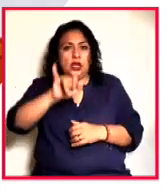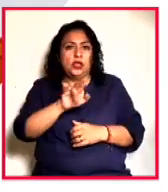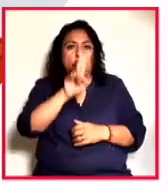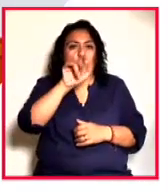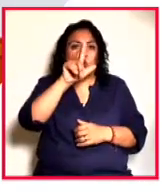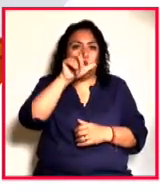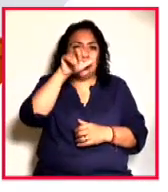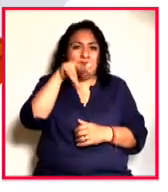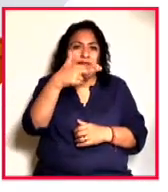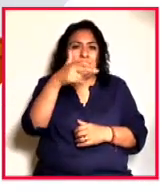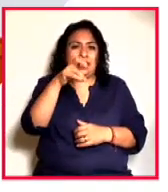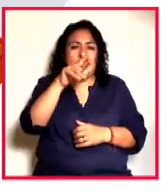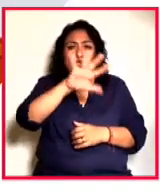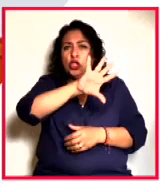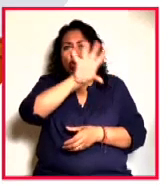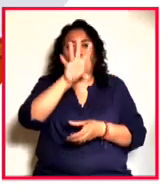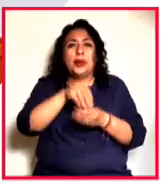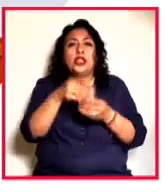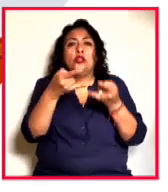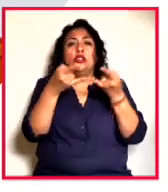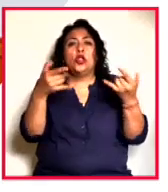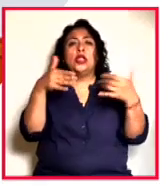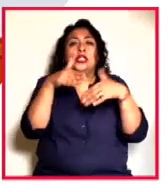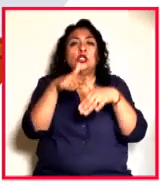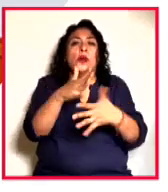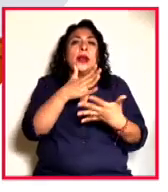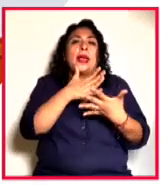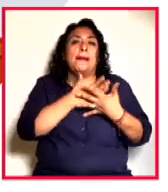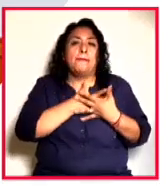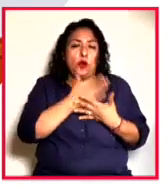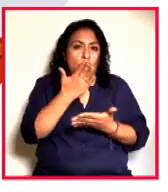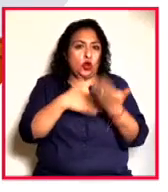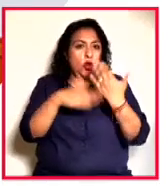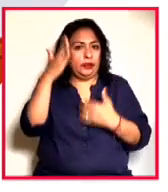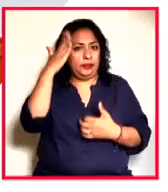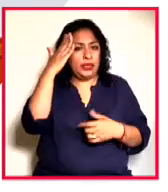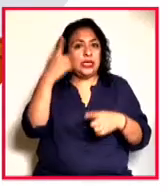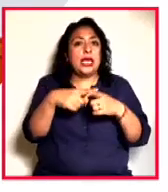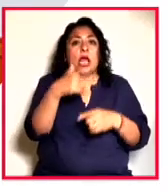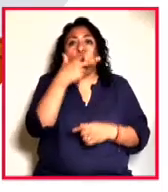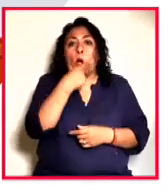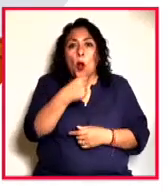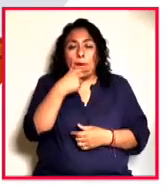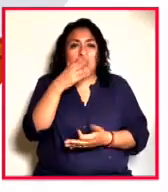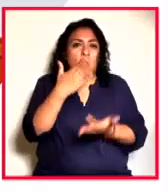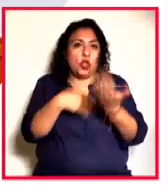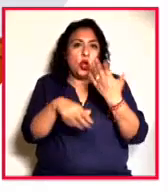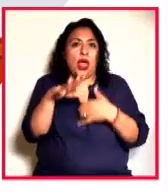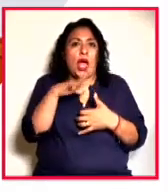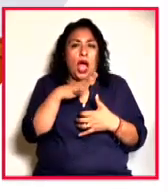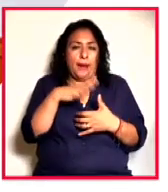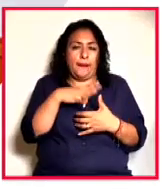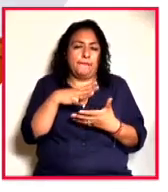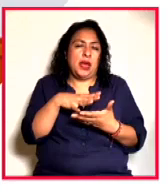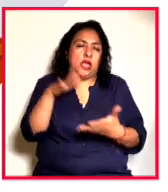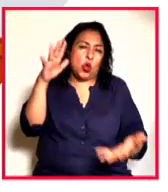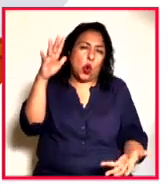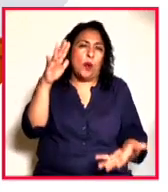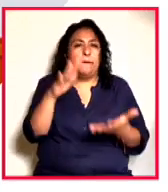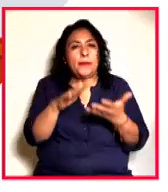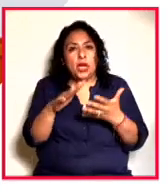Todas son historias que giran en torno al amor, todas protagonizadas por hombres, y todas generaron, en mayor o menor medida,